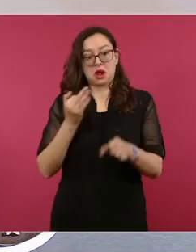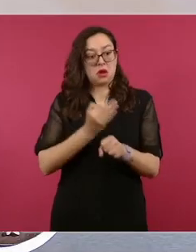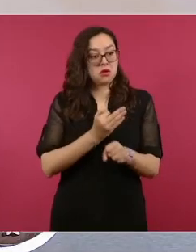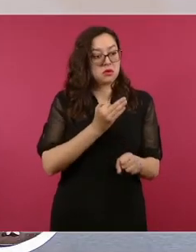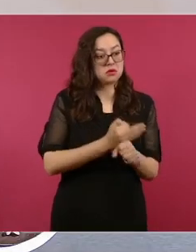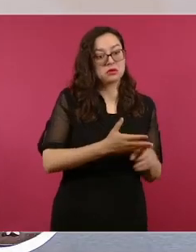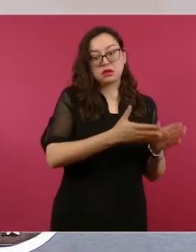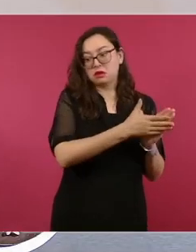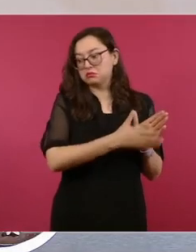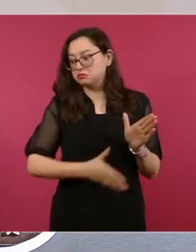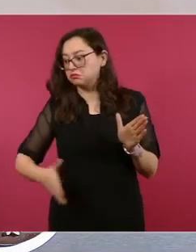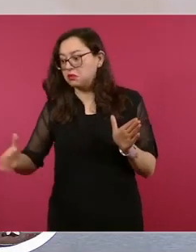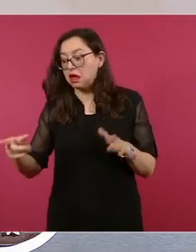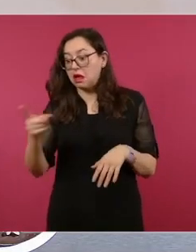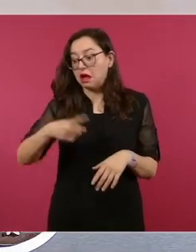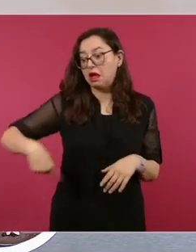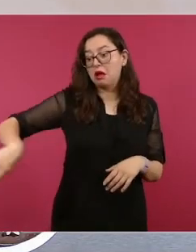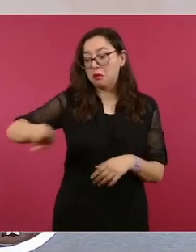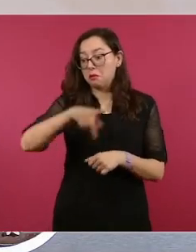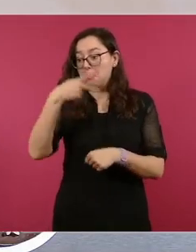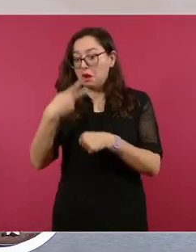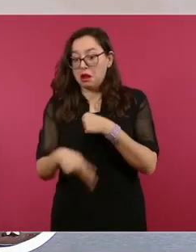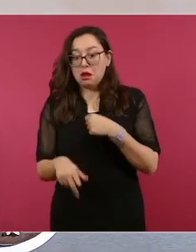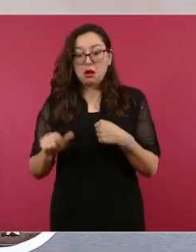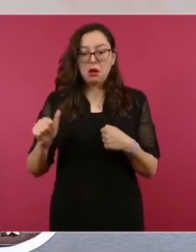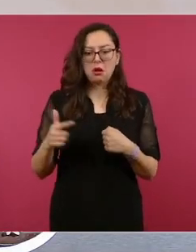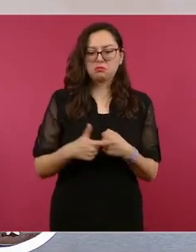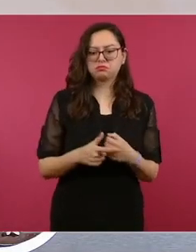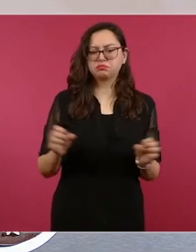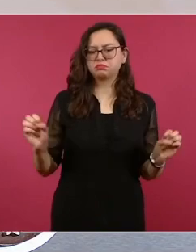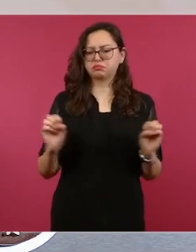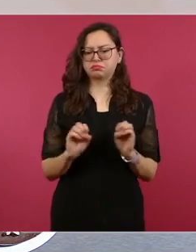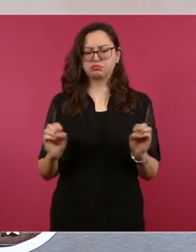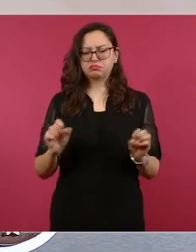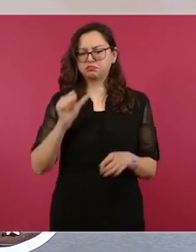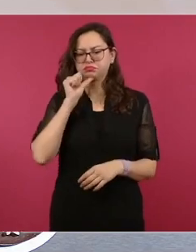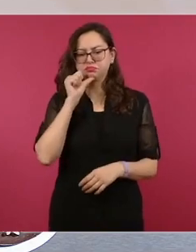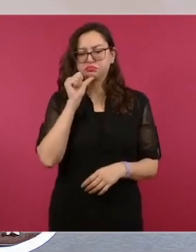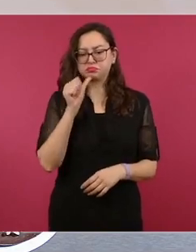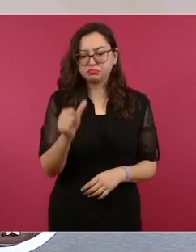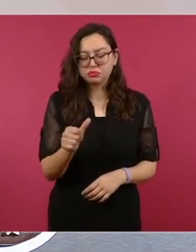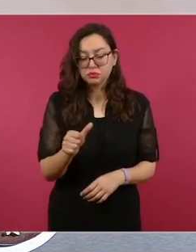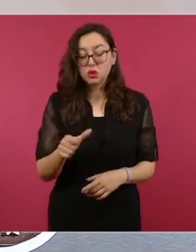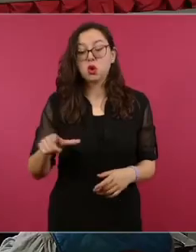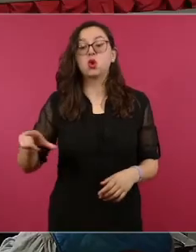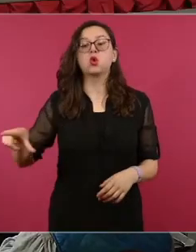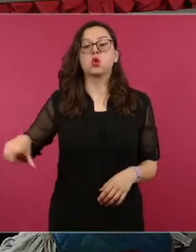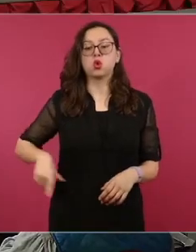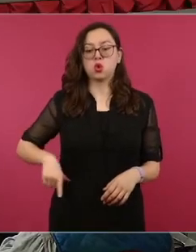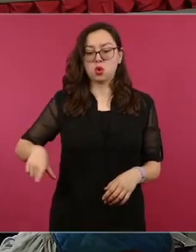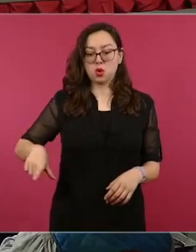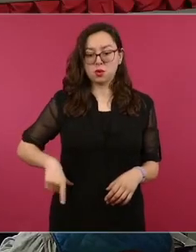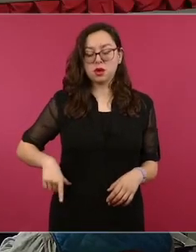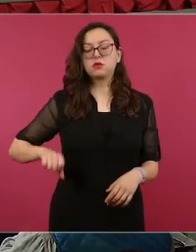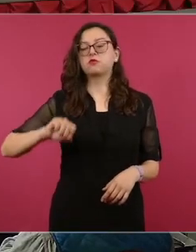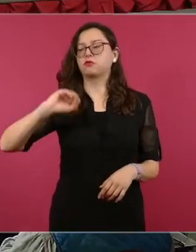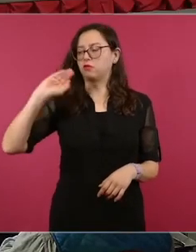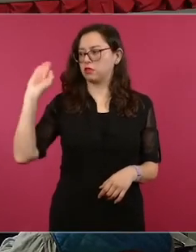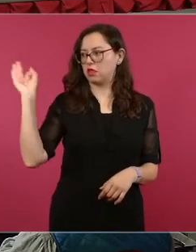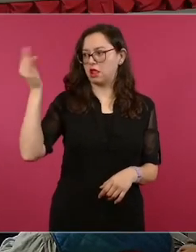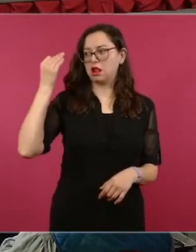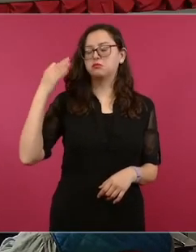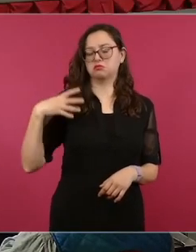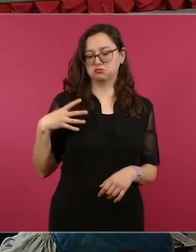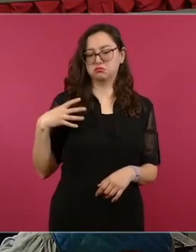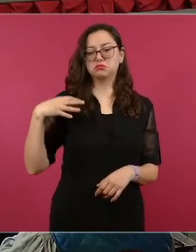Recordar que el gobierno federal brinda protección a las personas que conviten por la presidencia de la